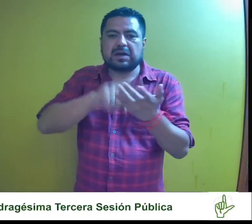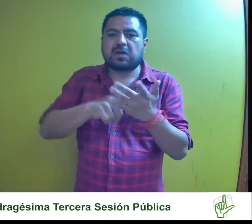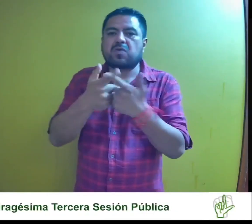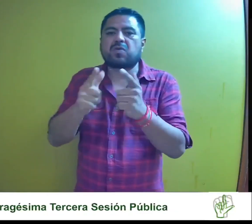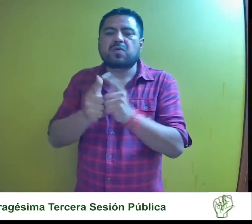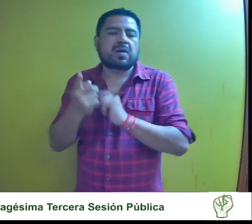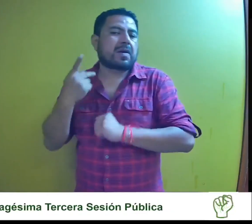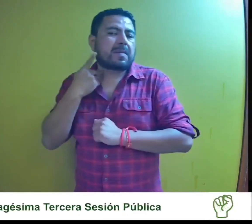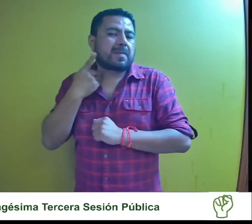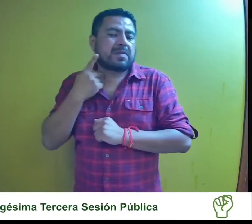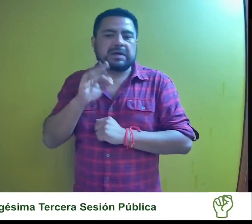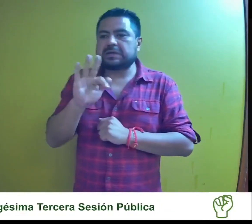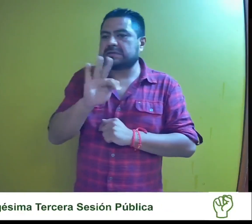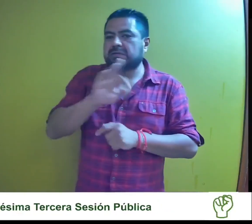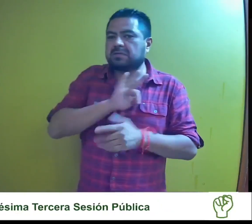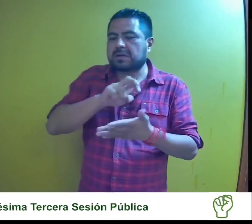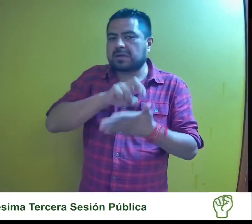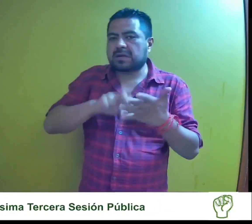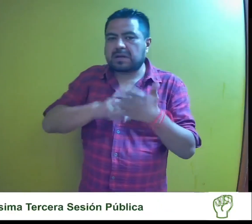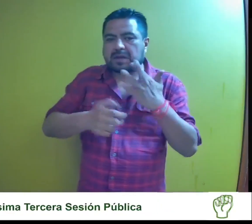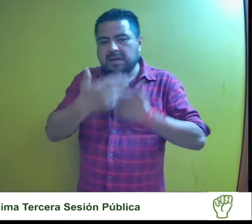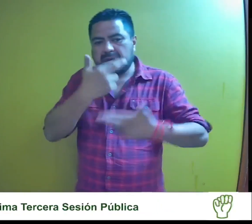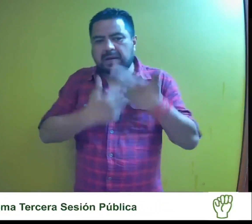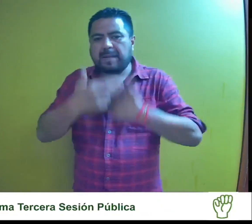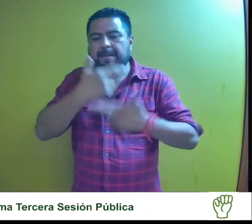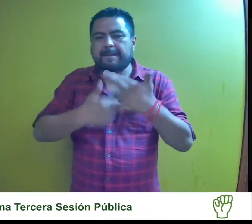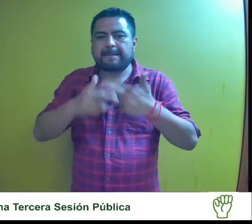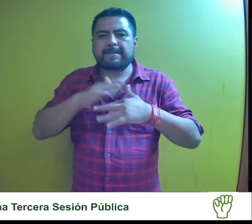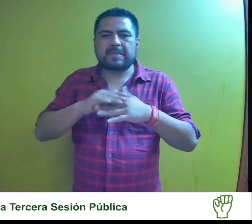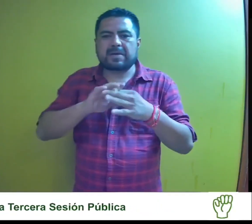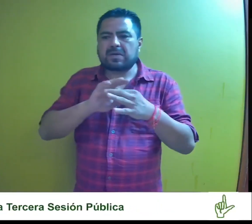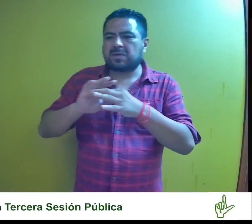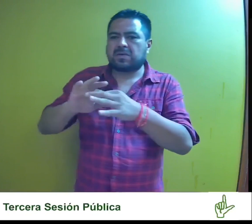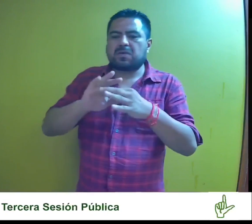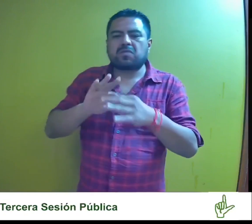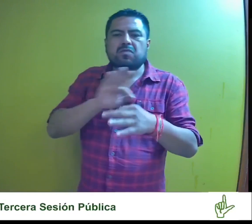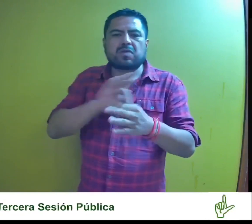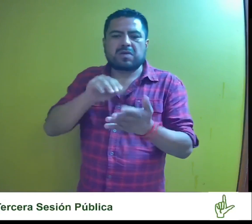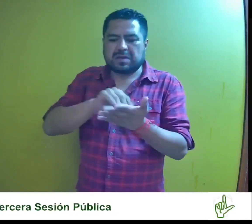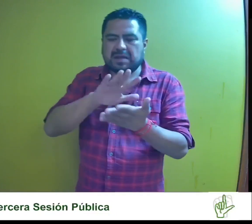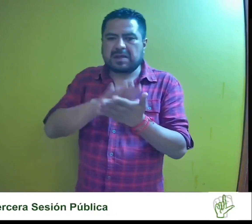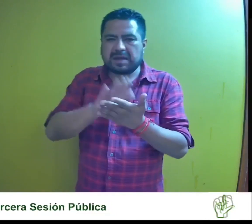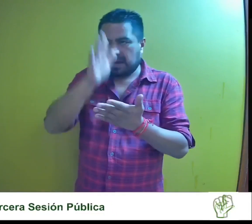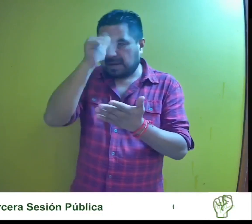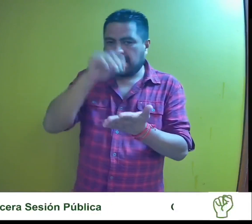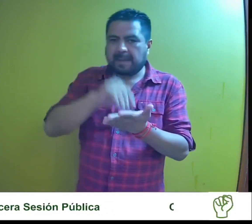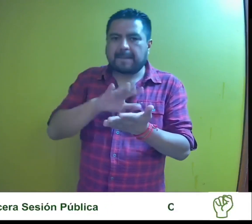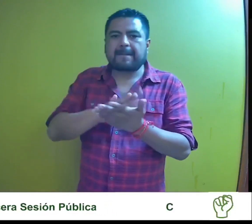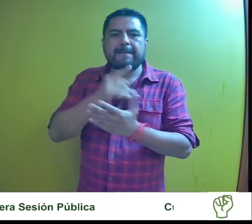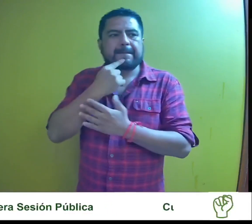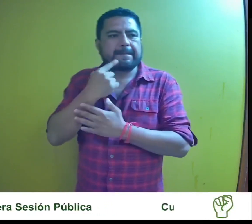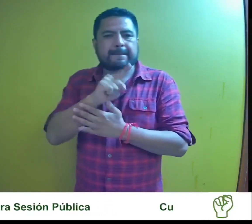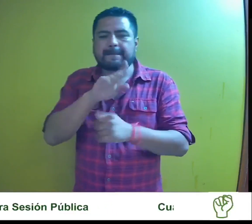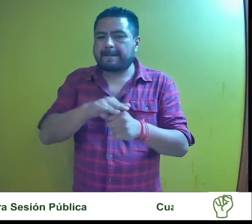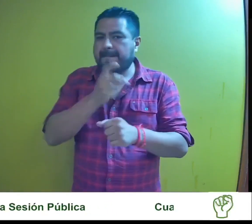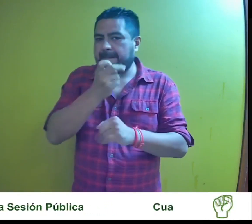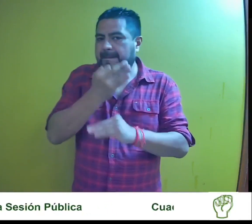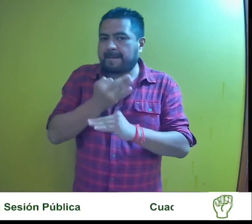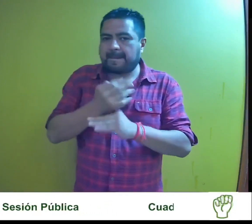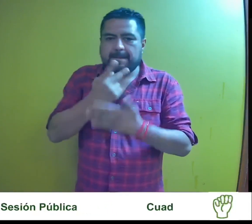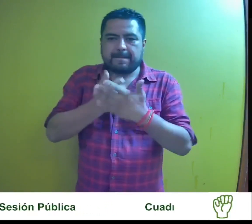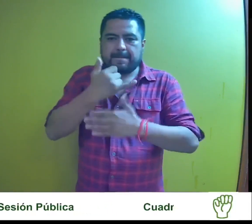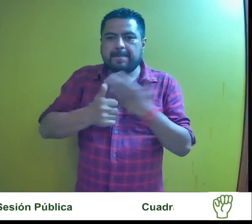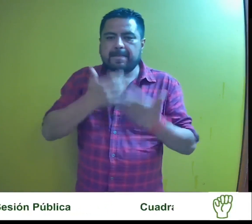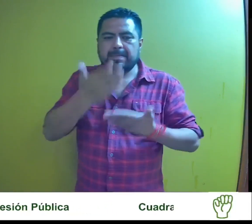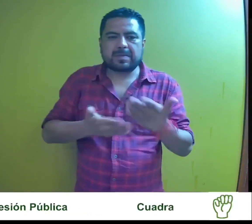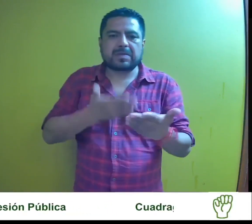puede, en su caso, modificar, revocar o anular la vulneración que pudiese estar provocando el acto reclamado. Por lo anterior, el proyecto